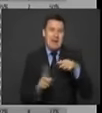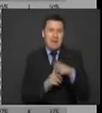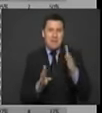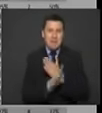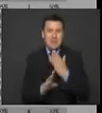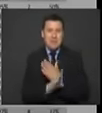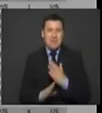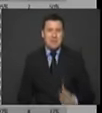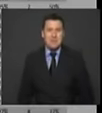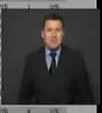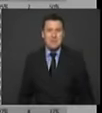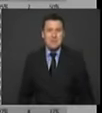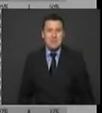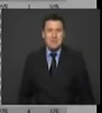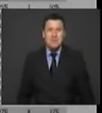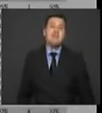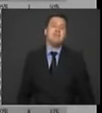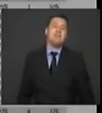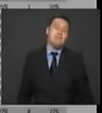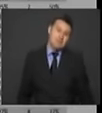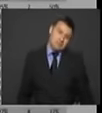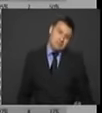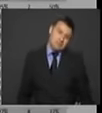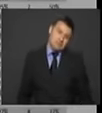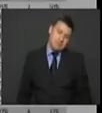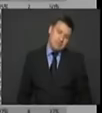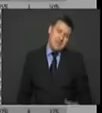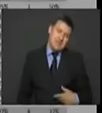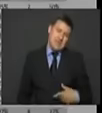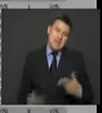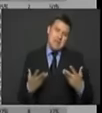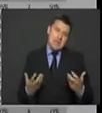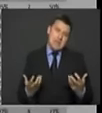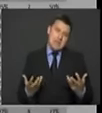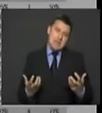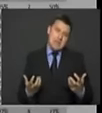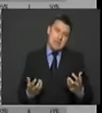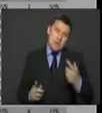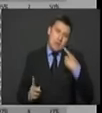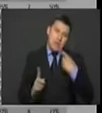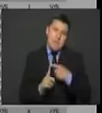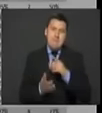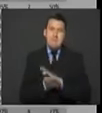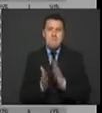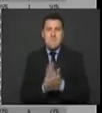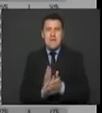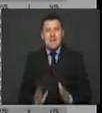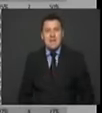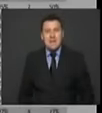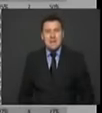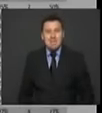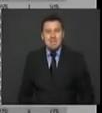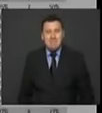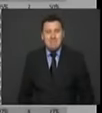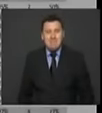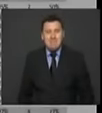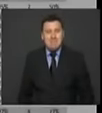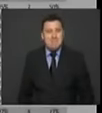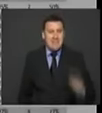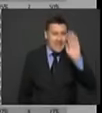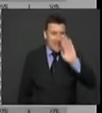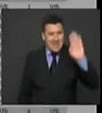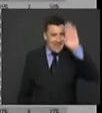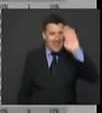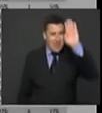conflicto. Por ese tipo de municipios es que quiere hablar la Comisión de Paz. Por ese tipo de departamentos,